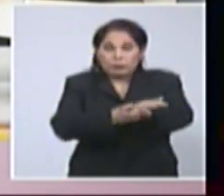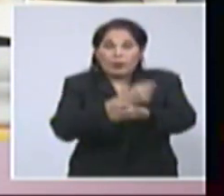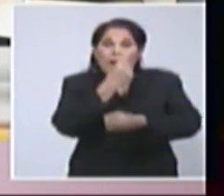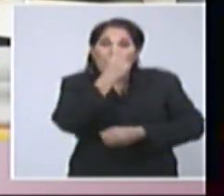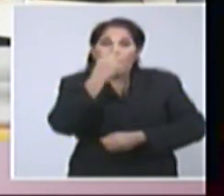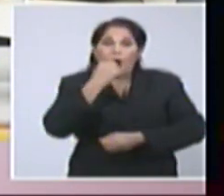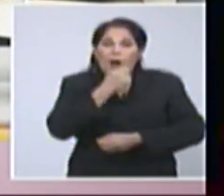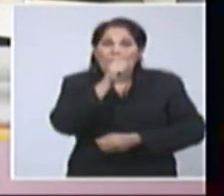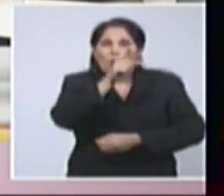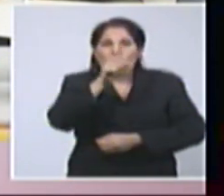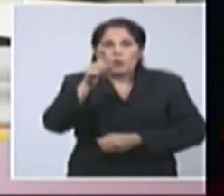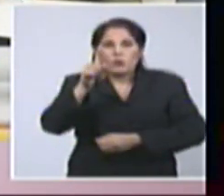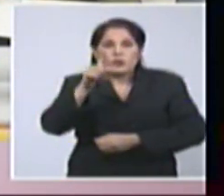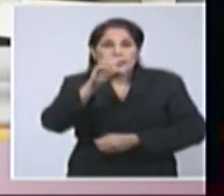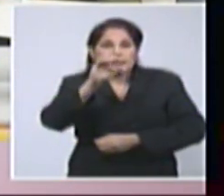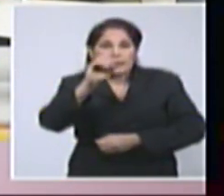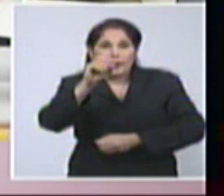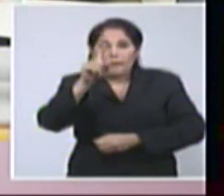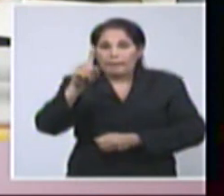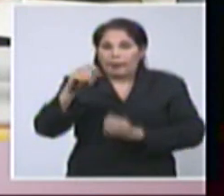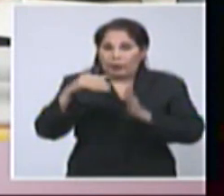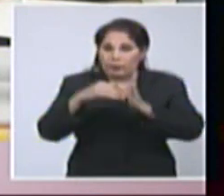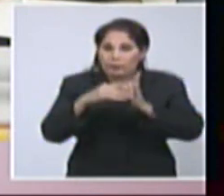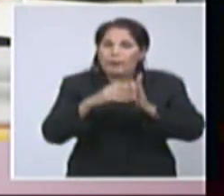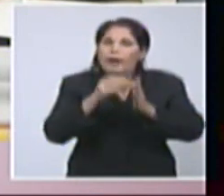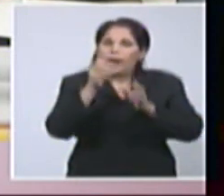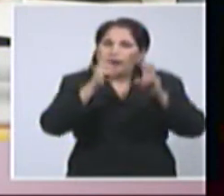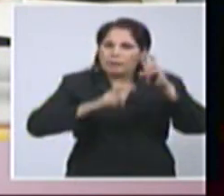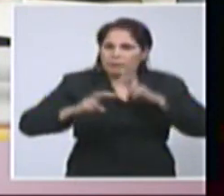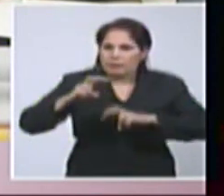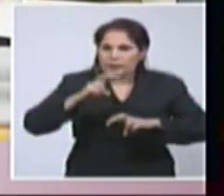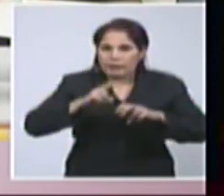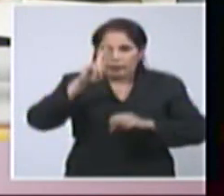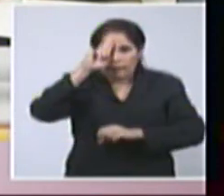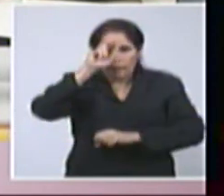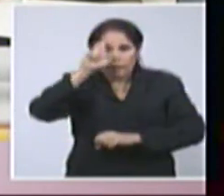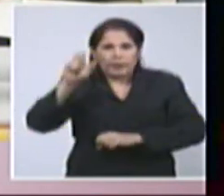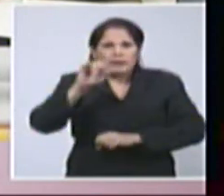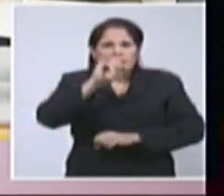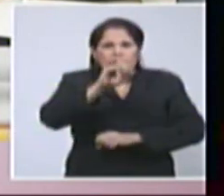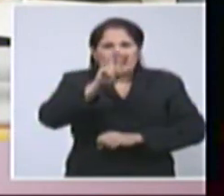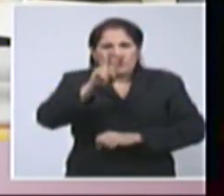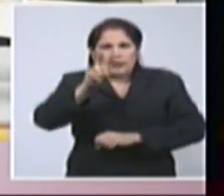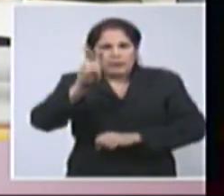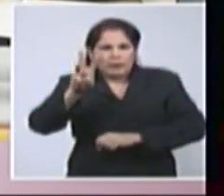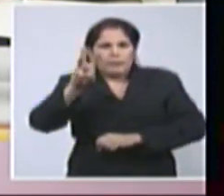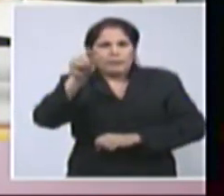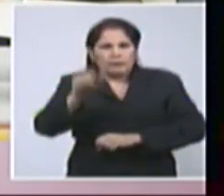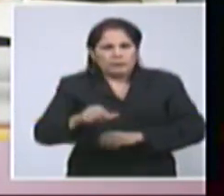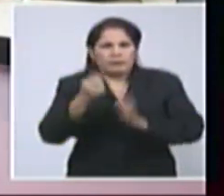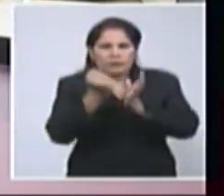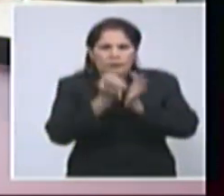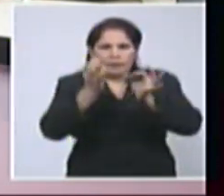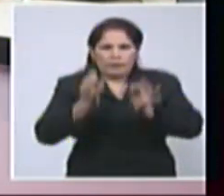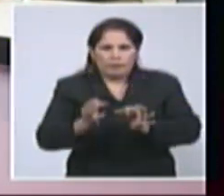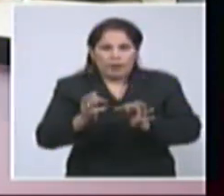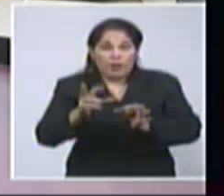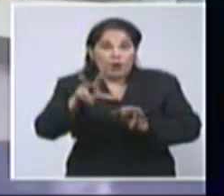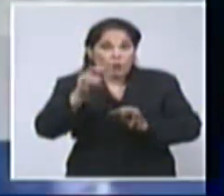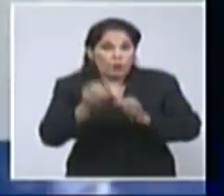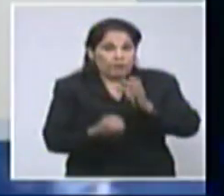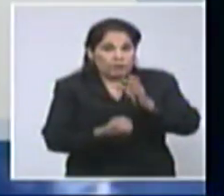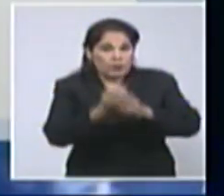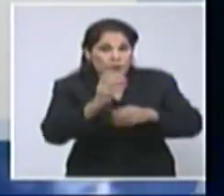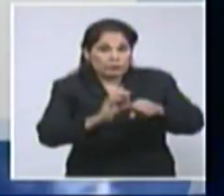12.092 estudiadas. Ingresados en hospitales permanecen 623 pacientes confirmados. Los nuevos casos confirmados